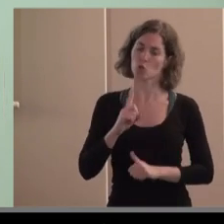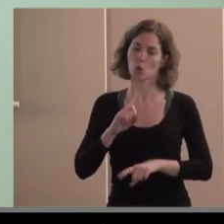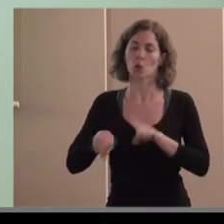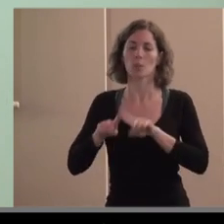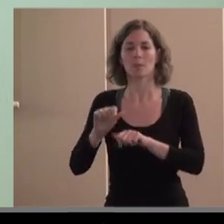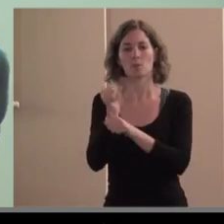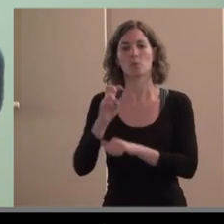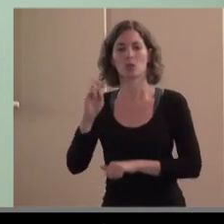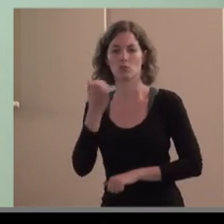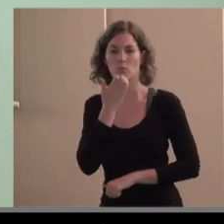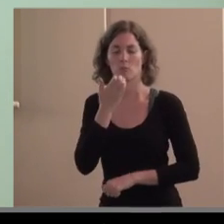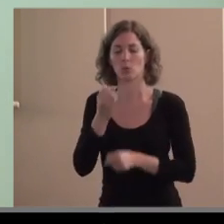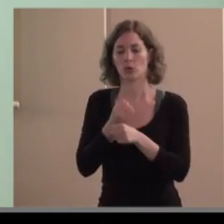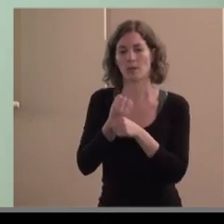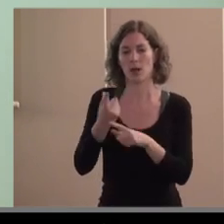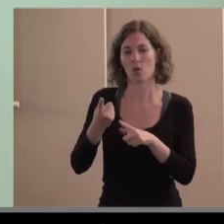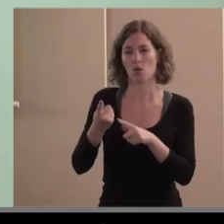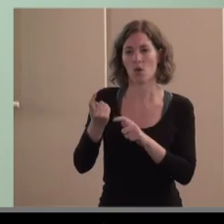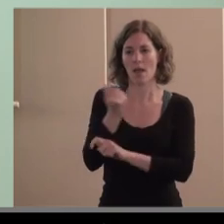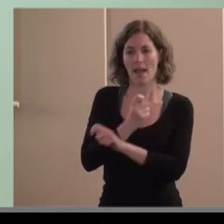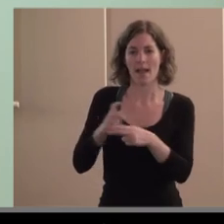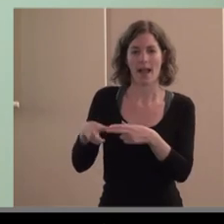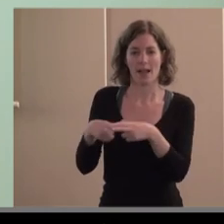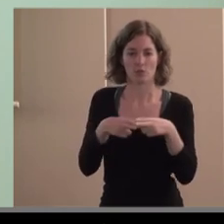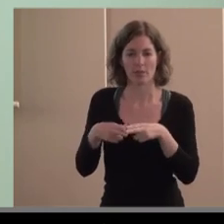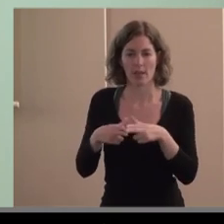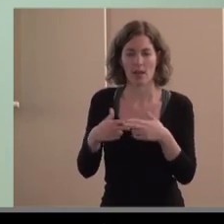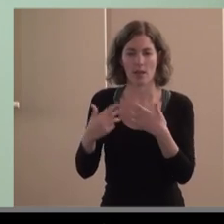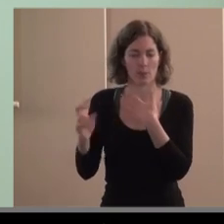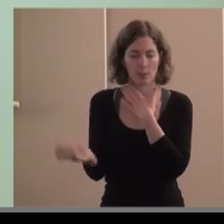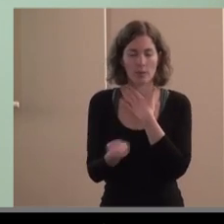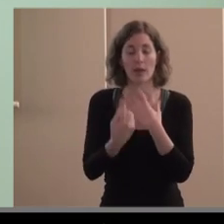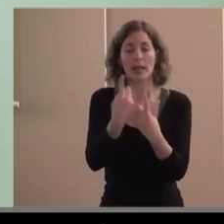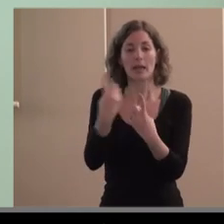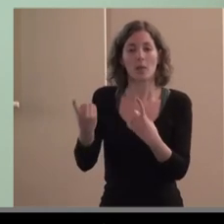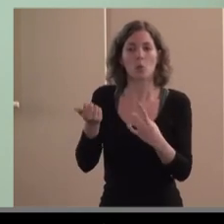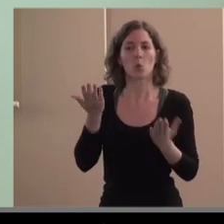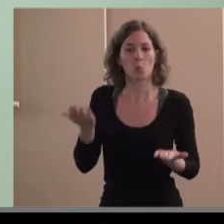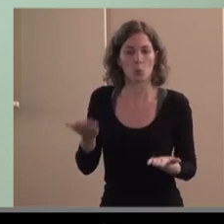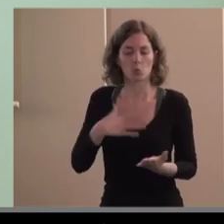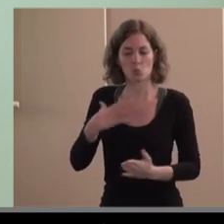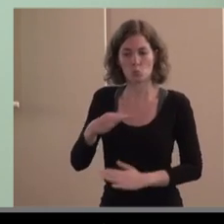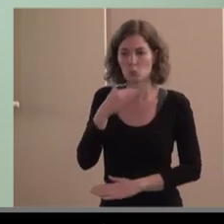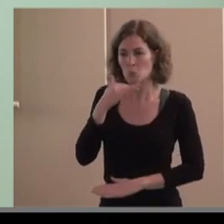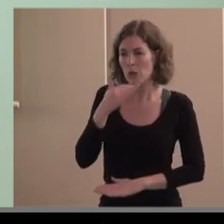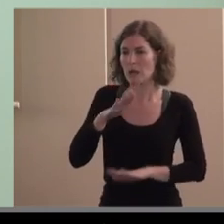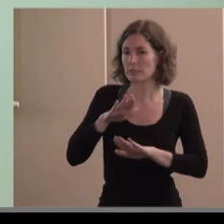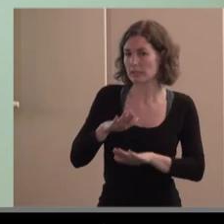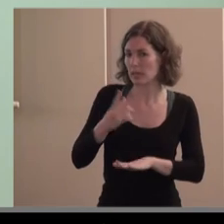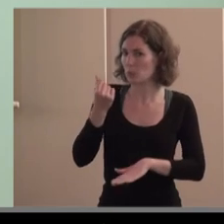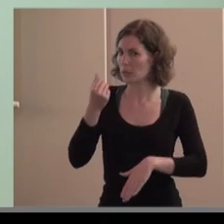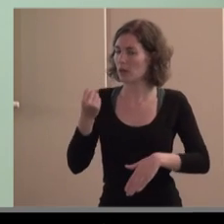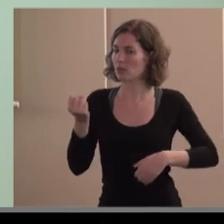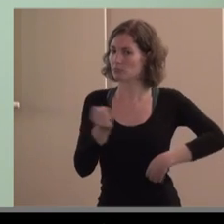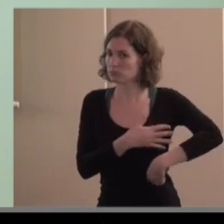sobre todo la de trabajo asociado que es más lo más significativo cada uno tiene su billetita y se queda allí cuando se va cuando no se quiere tiene un dinero está